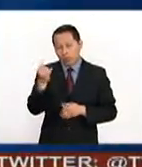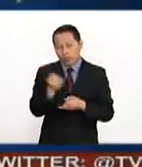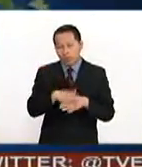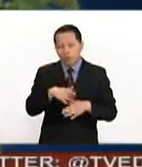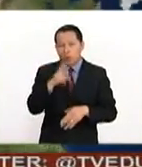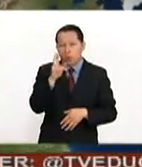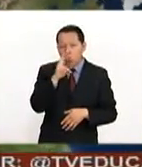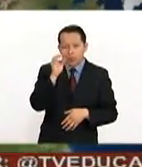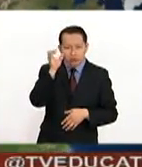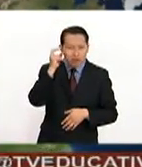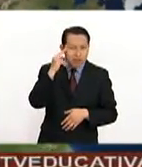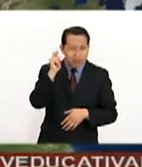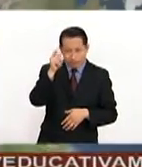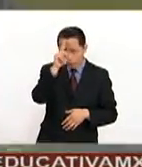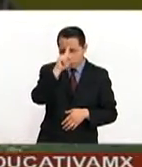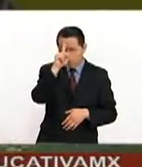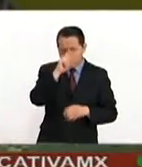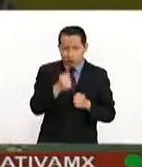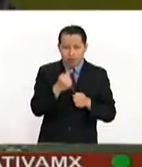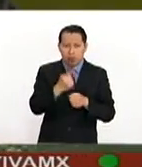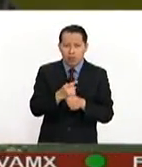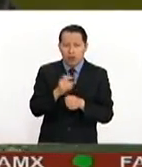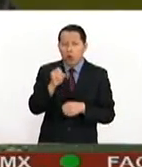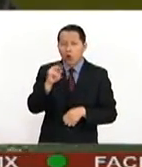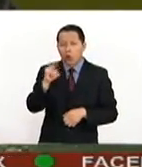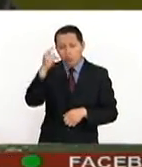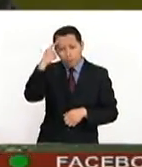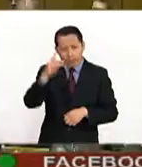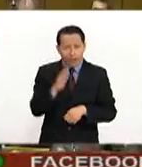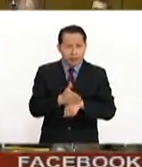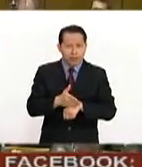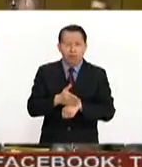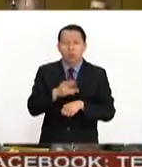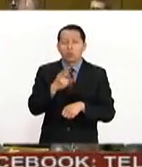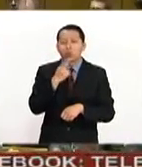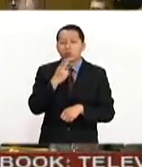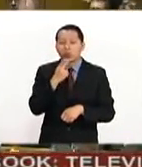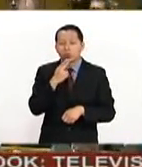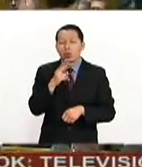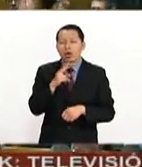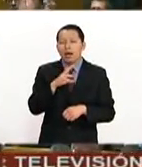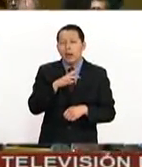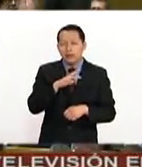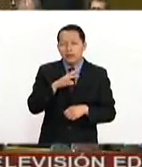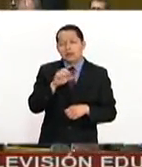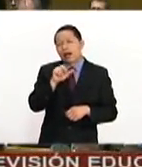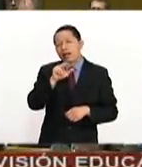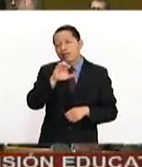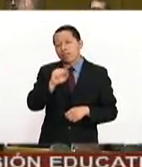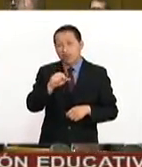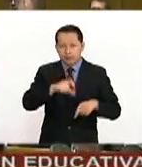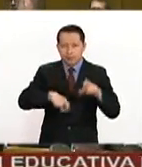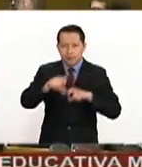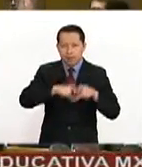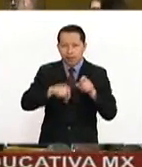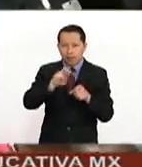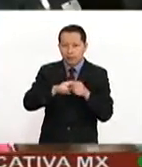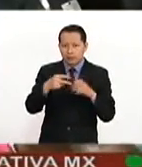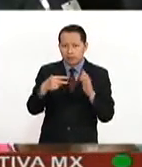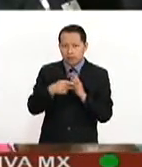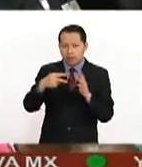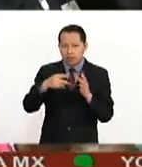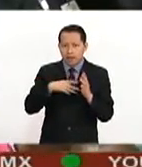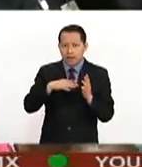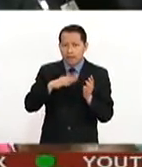bloquearon la resolución del Consejo de Seguridad de la ONU para imponer sanciones contra el uso de armas químicas en Siria. El documento presentado por